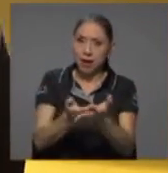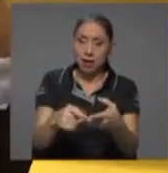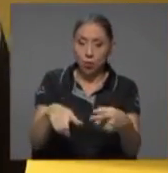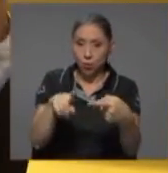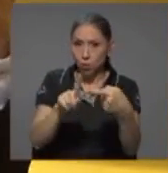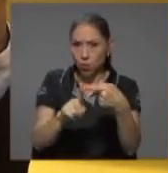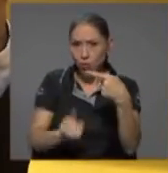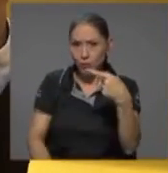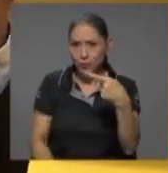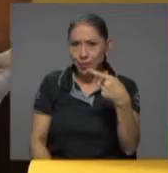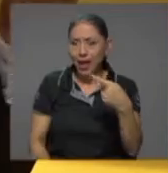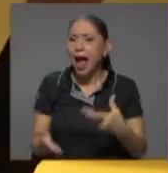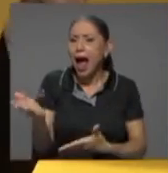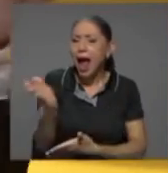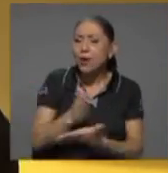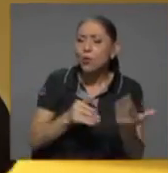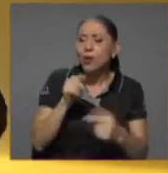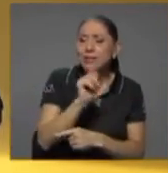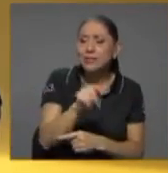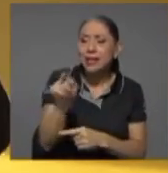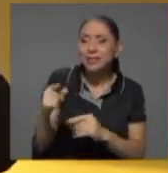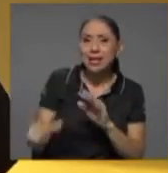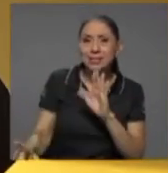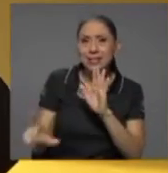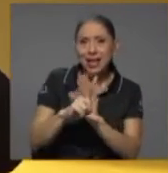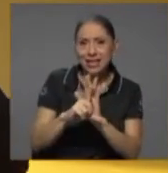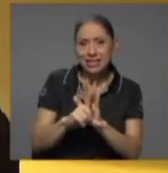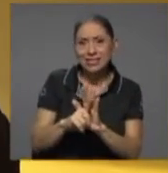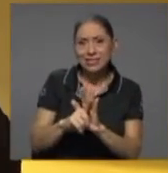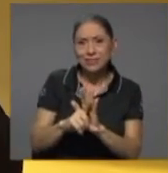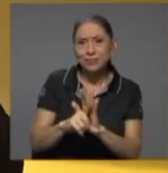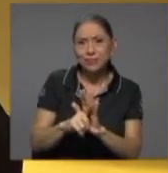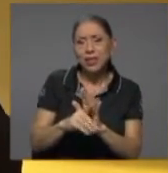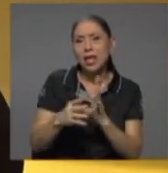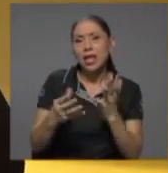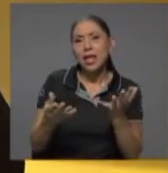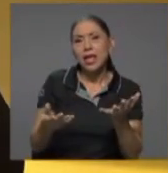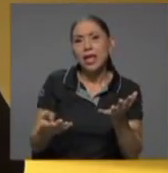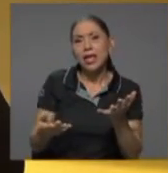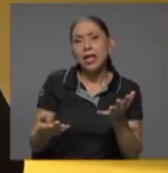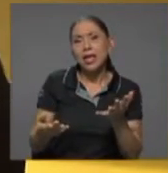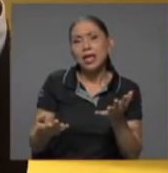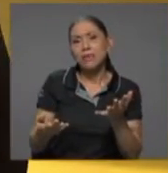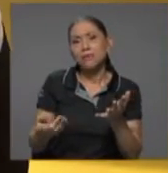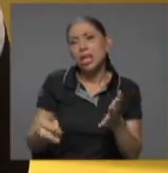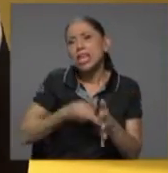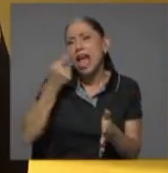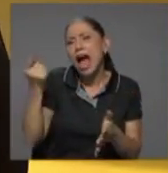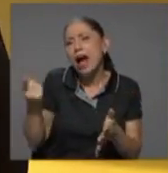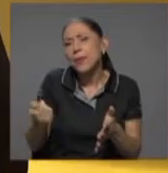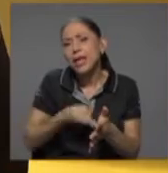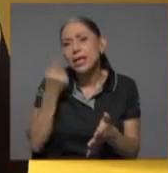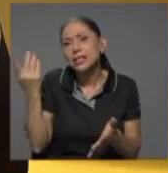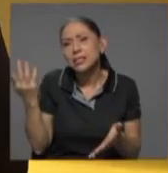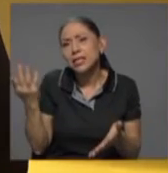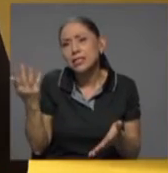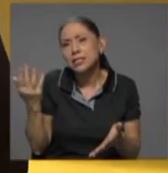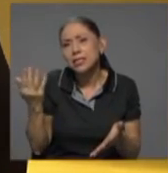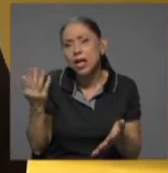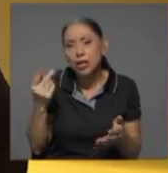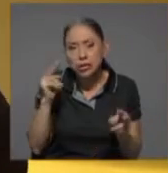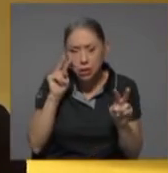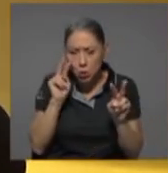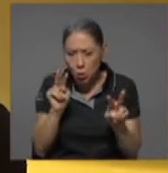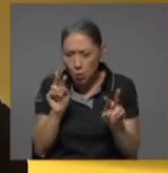algunas de estas leyes y a veces en la letra menuda se aclaran las